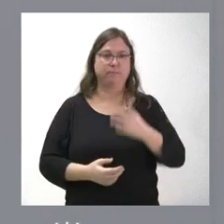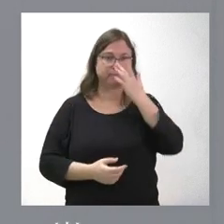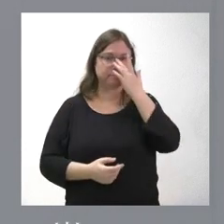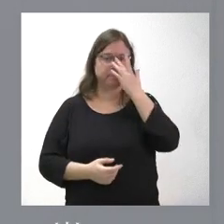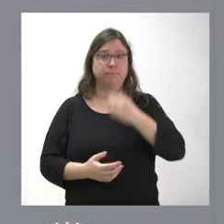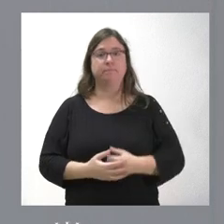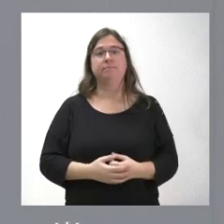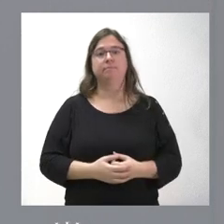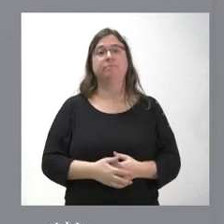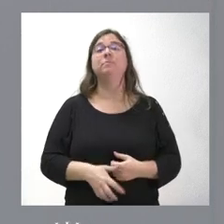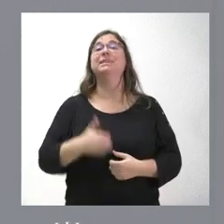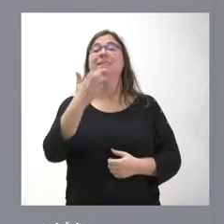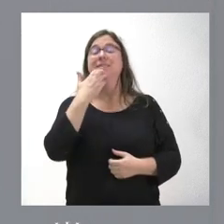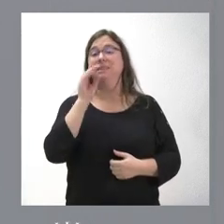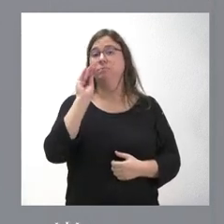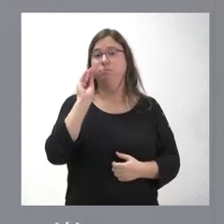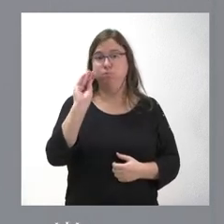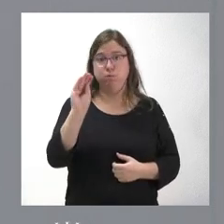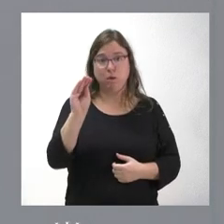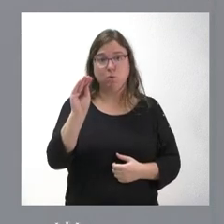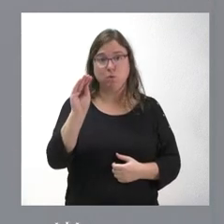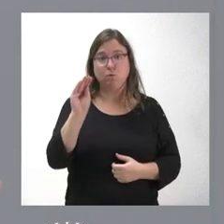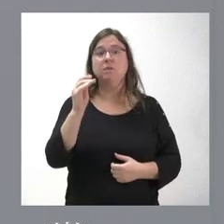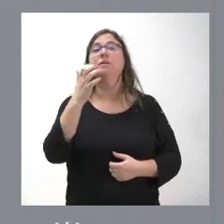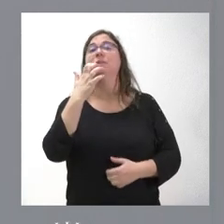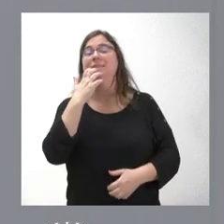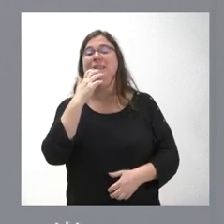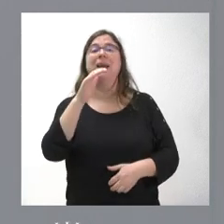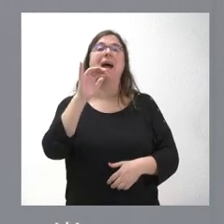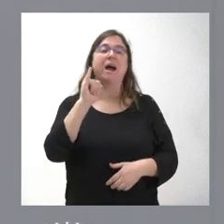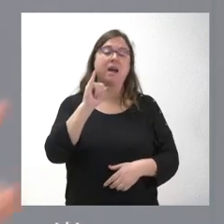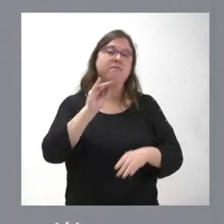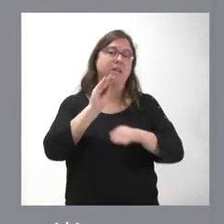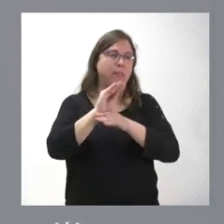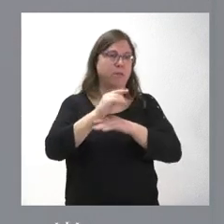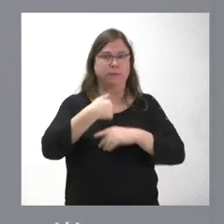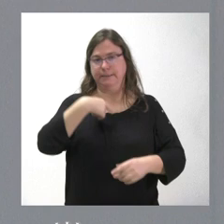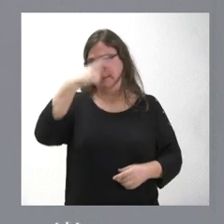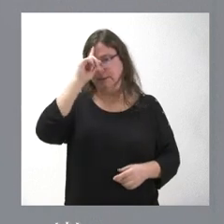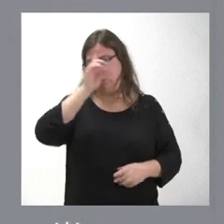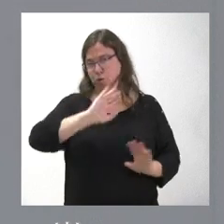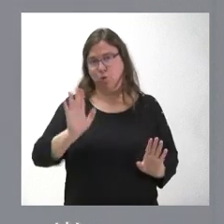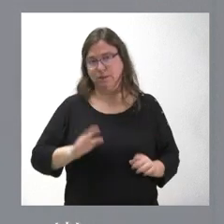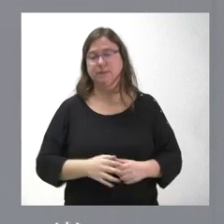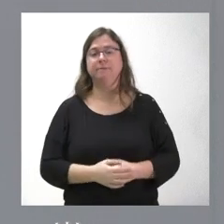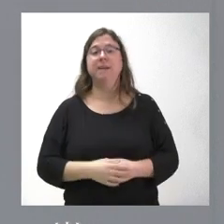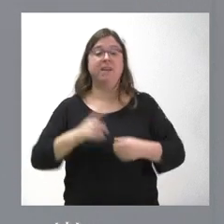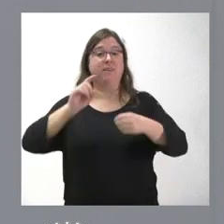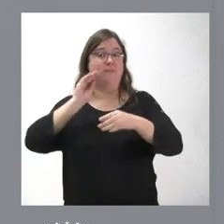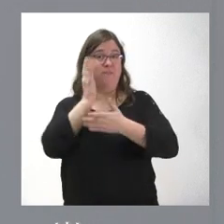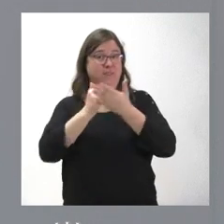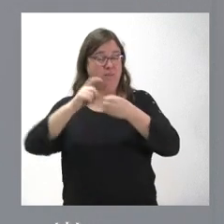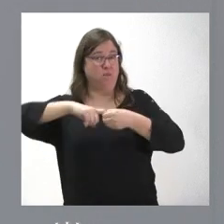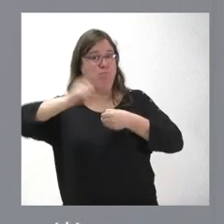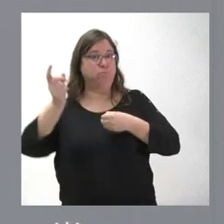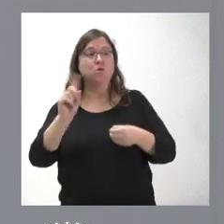Por tanto, si de su pregunta lo que se deriva es que esperamos que allí se acuerde la financiación autonómica, no. Nosotros no queremos ser excluidos de la financiación autonómica y el papel